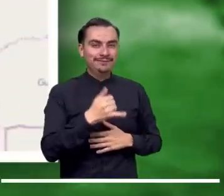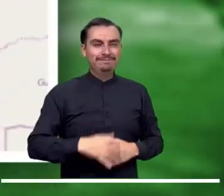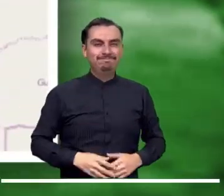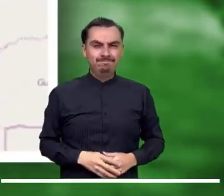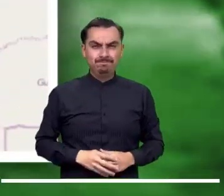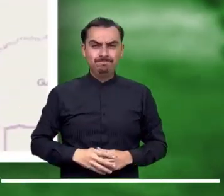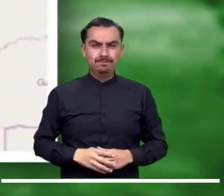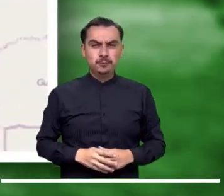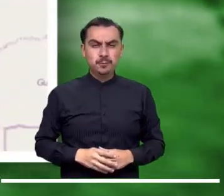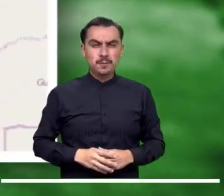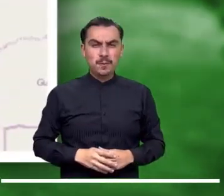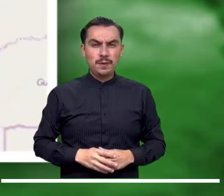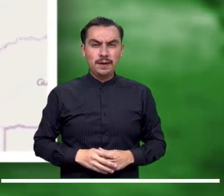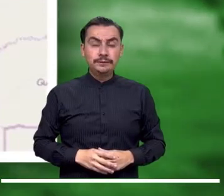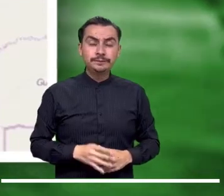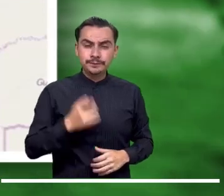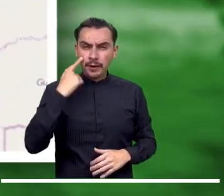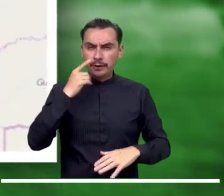del jueves.